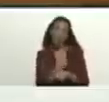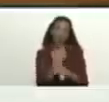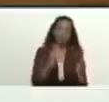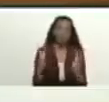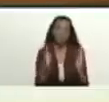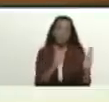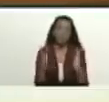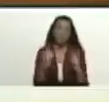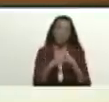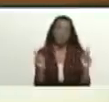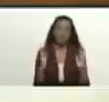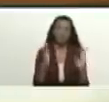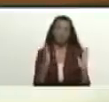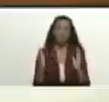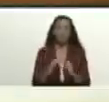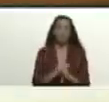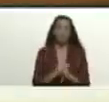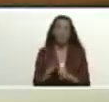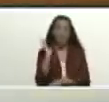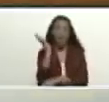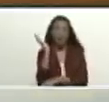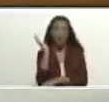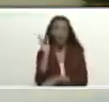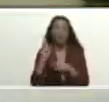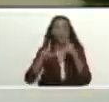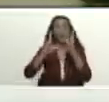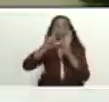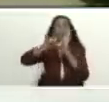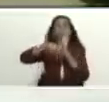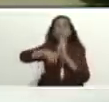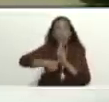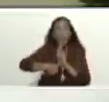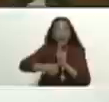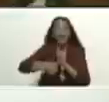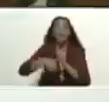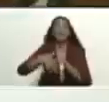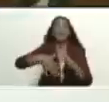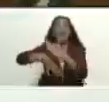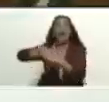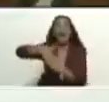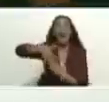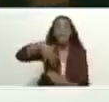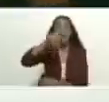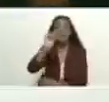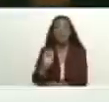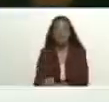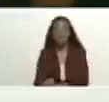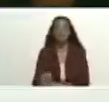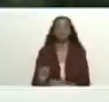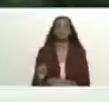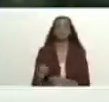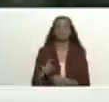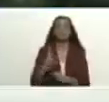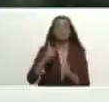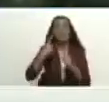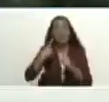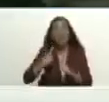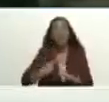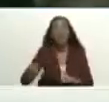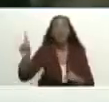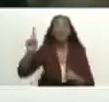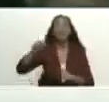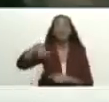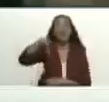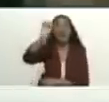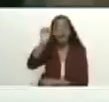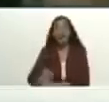cumbre de presidentes de América del Sur otra vez América del Sur